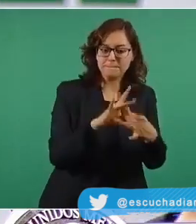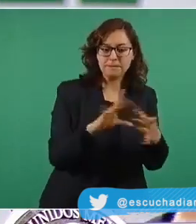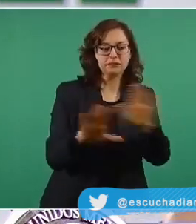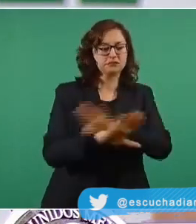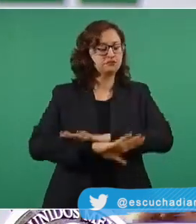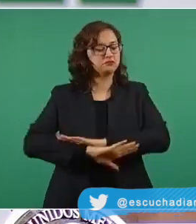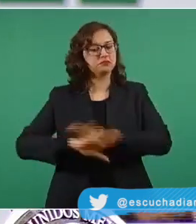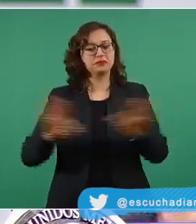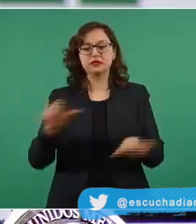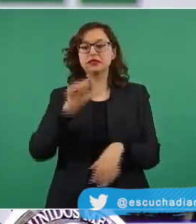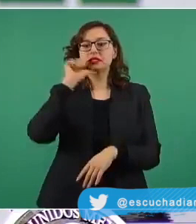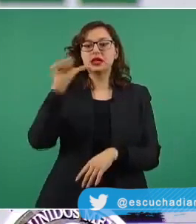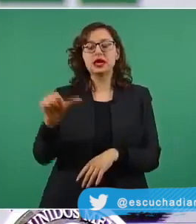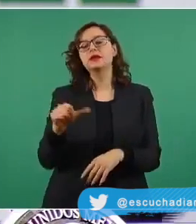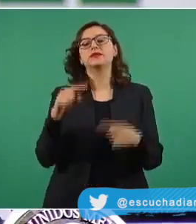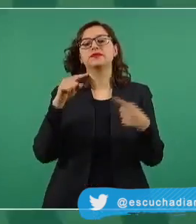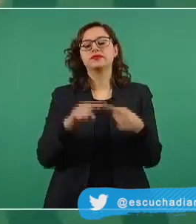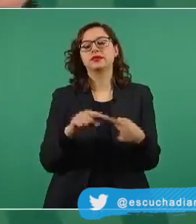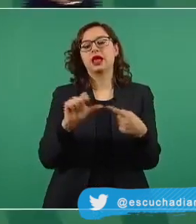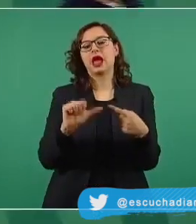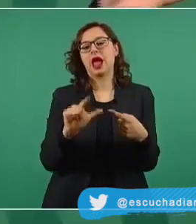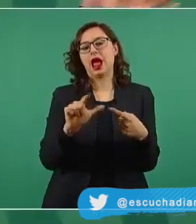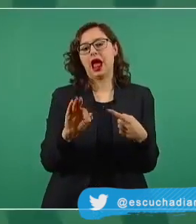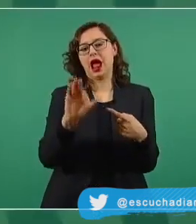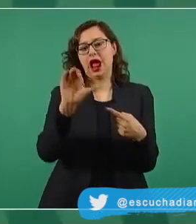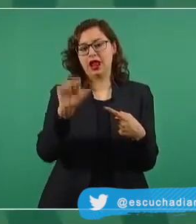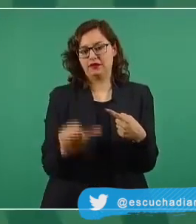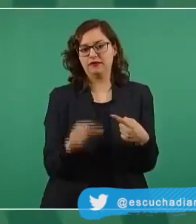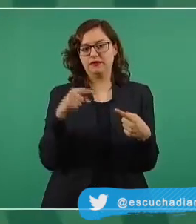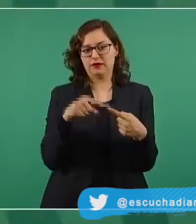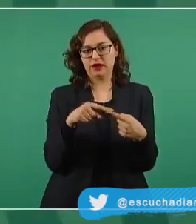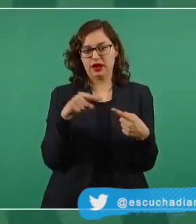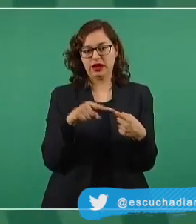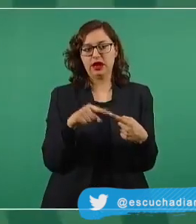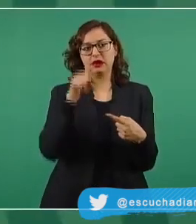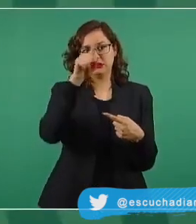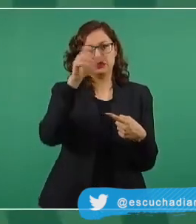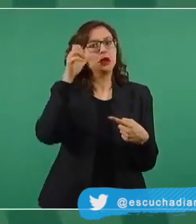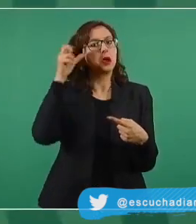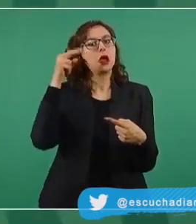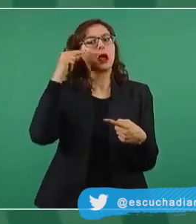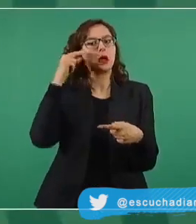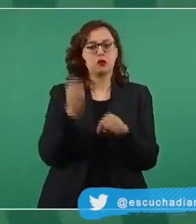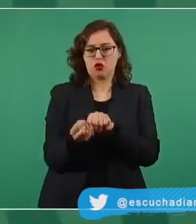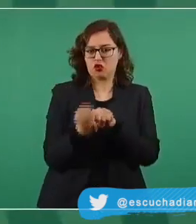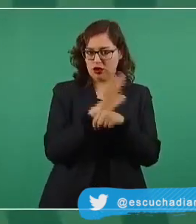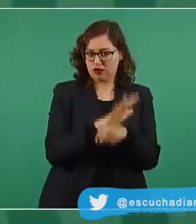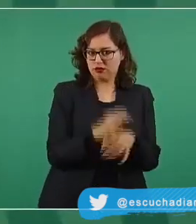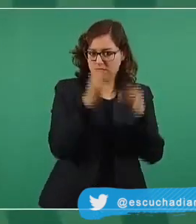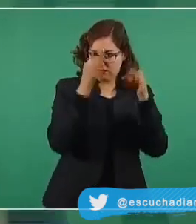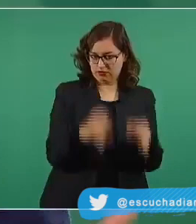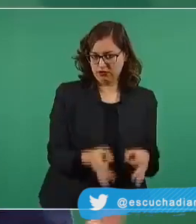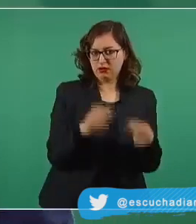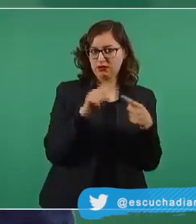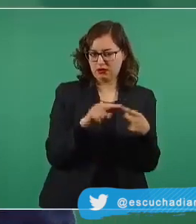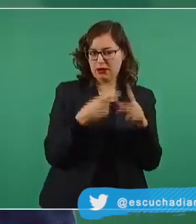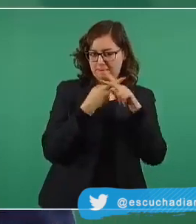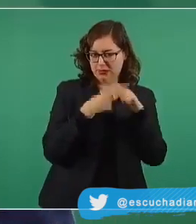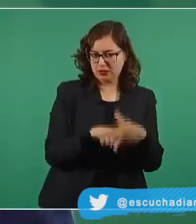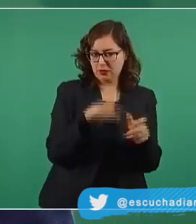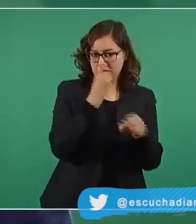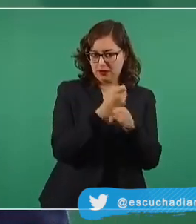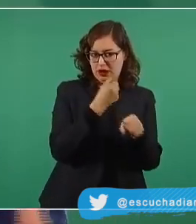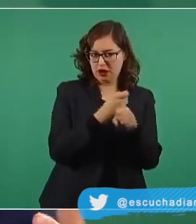Sonora, Tamaulipas, Oaxaca, Guanajuato y Nayarit, concentrando el 88% de los casos activos en el país.